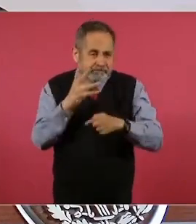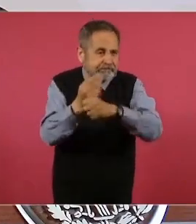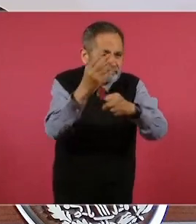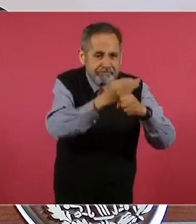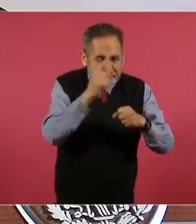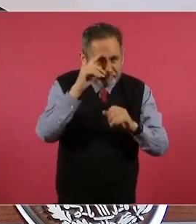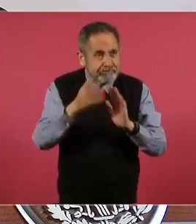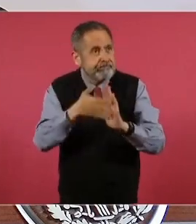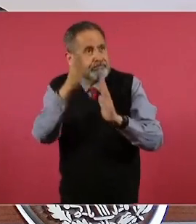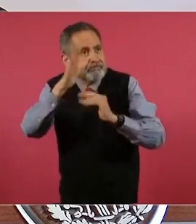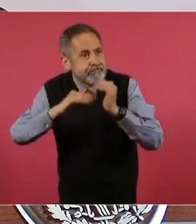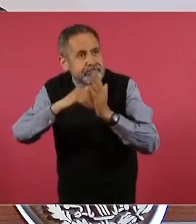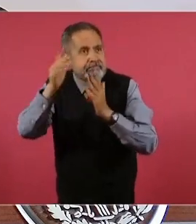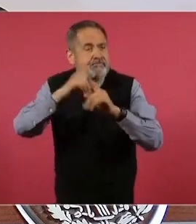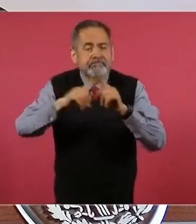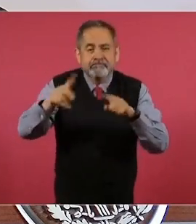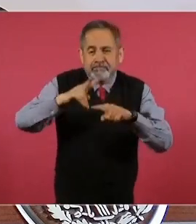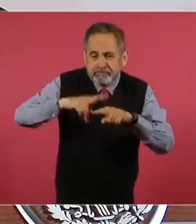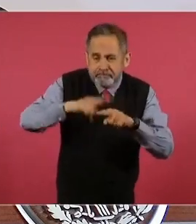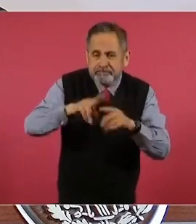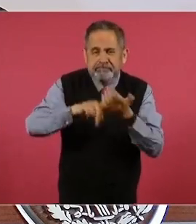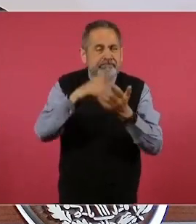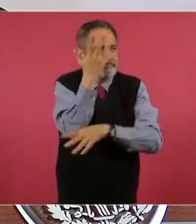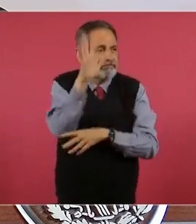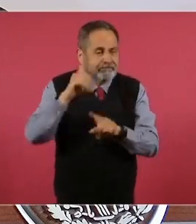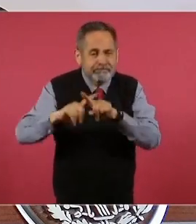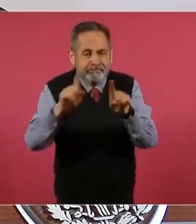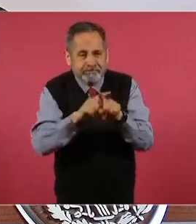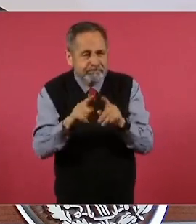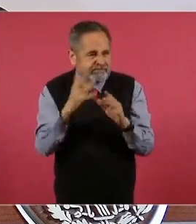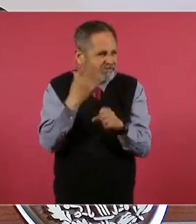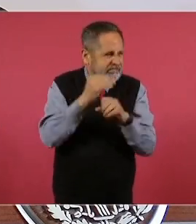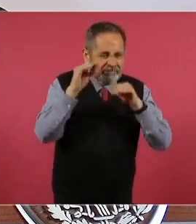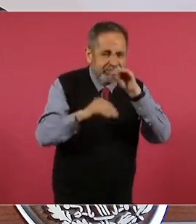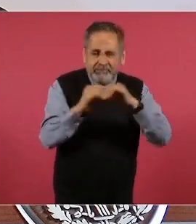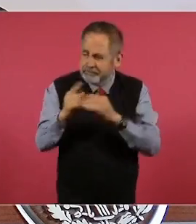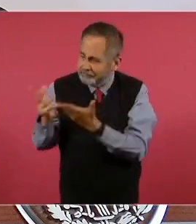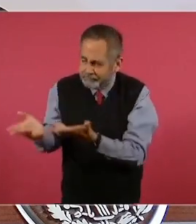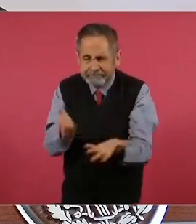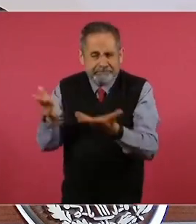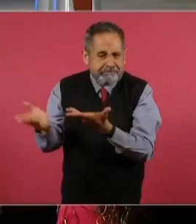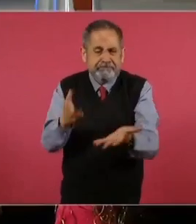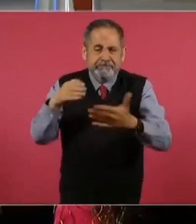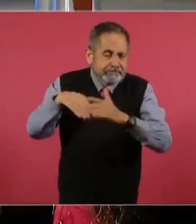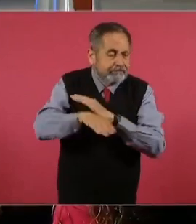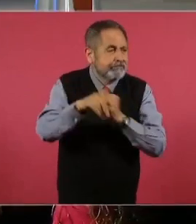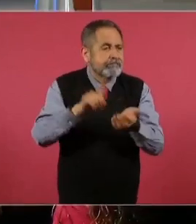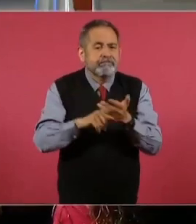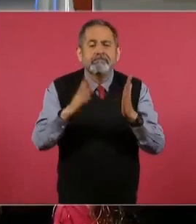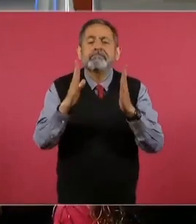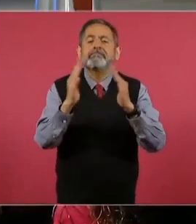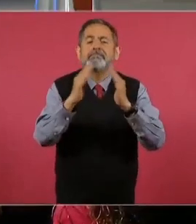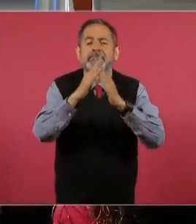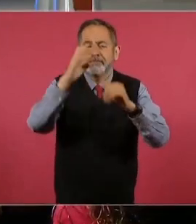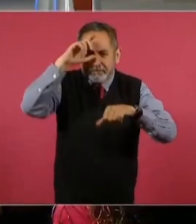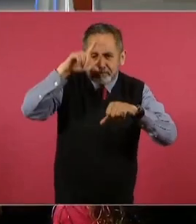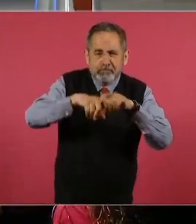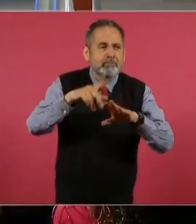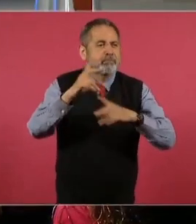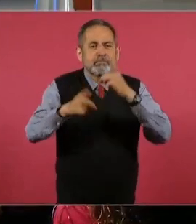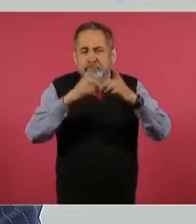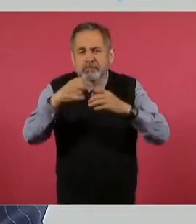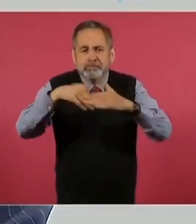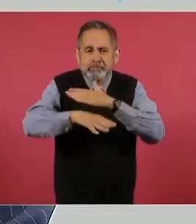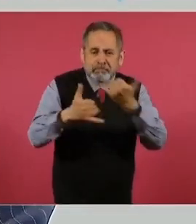como mantenimiento de plazas, calles, parques, jardines, centros comunitarios, casas de cultura y espacios deportivos, entre otros,